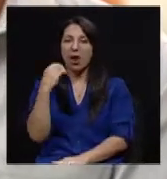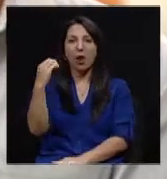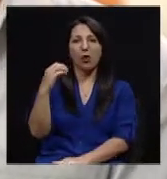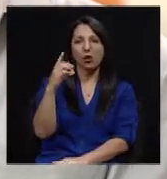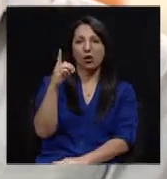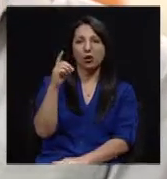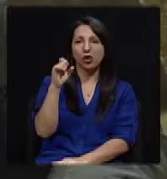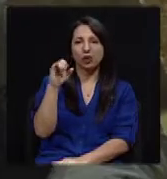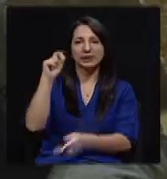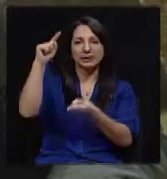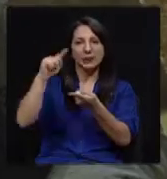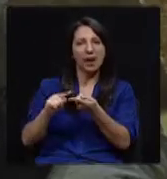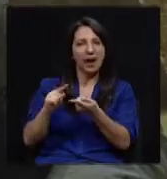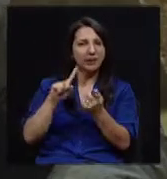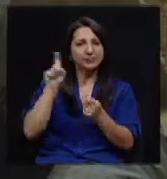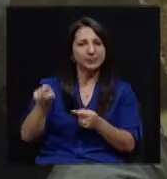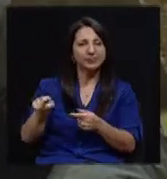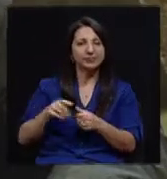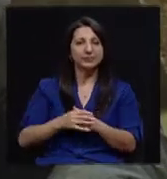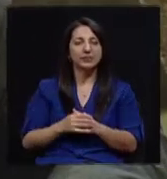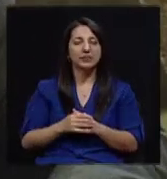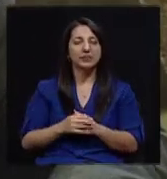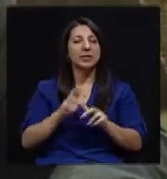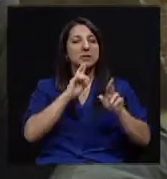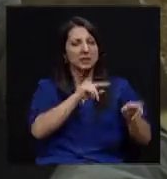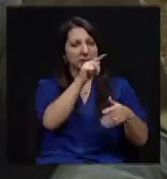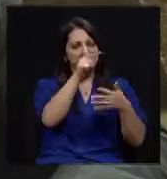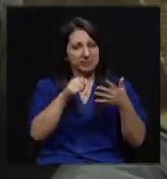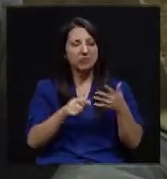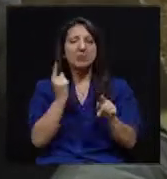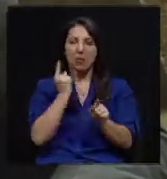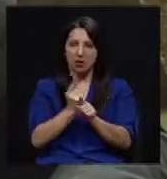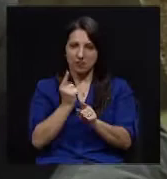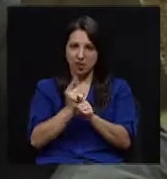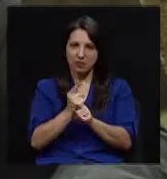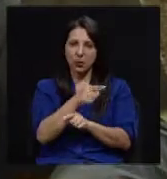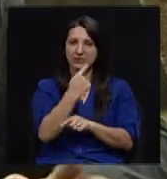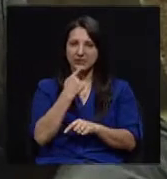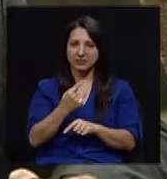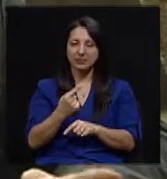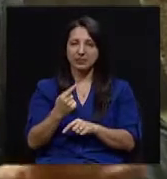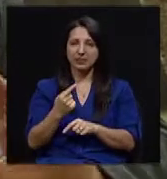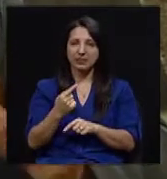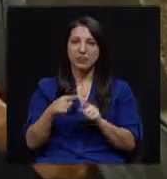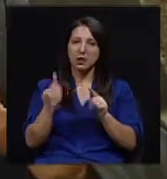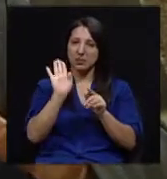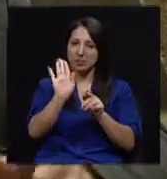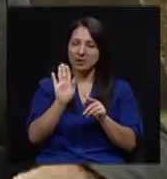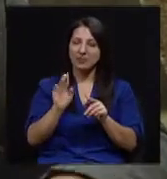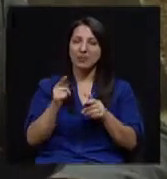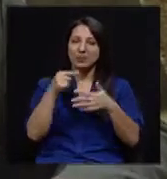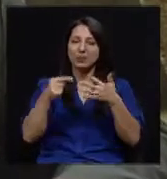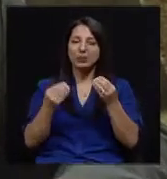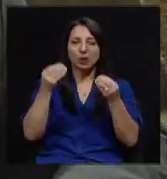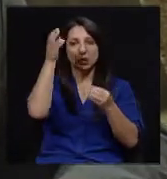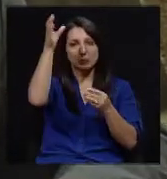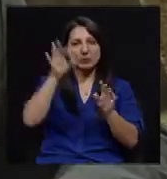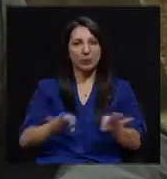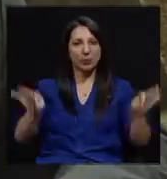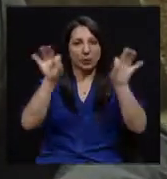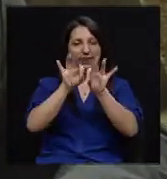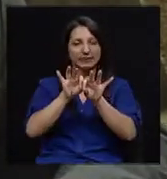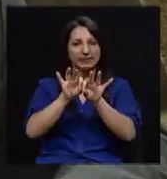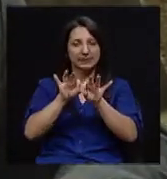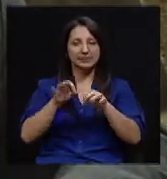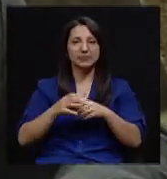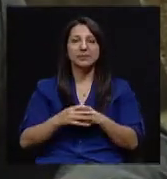no tan alta, ¿verdad? Sí, a ver, todo esto que dice usted es correcto, pero vamos por partes, porque hay varios conceptos importantes ahí.